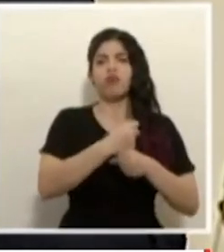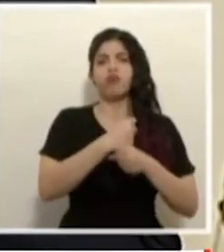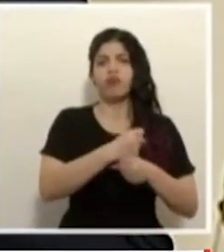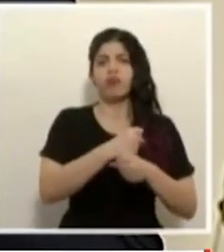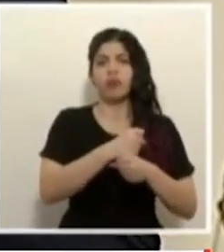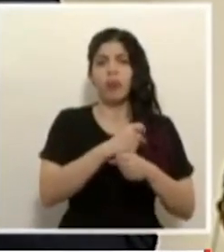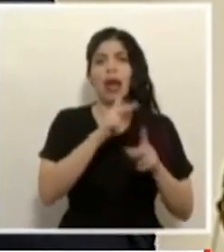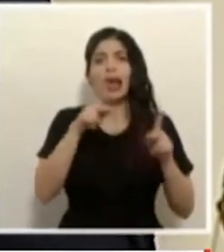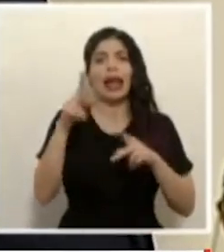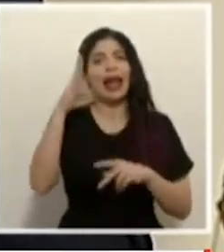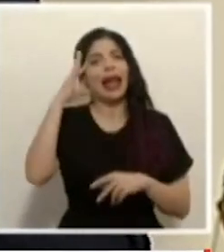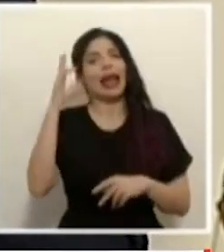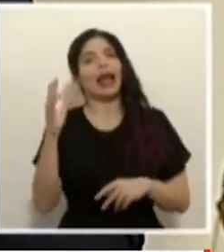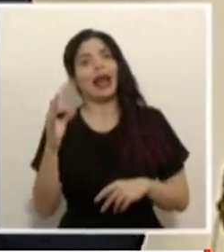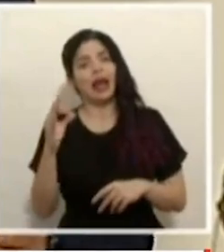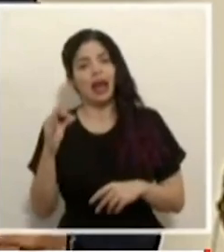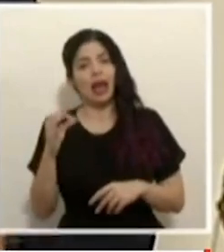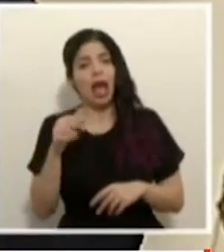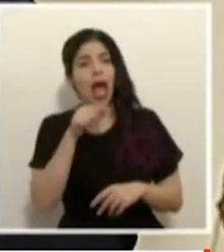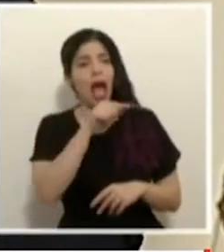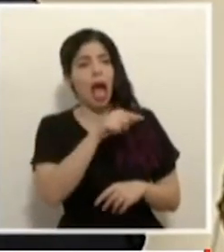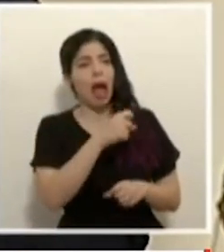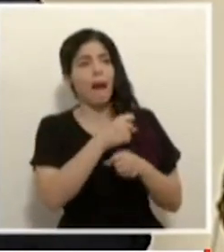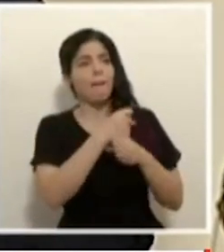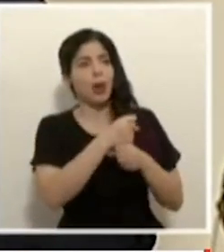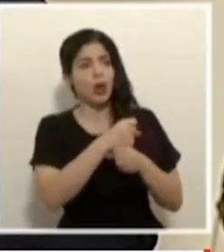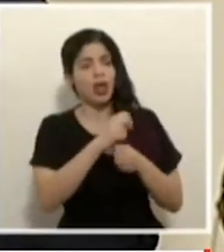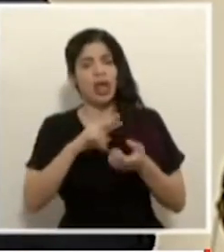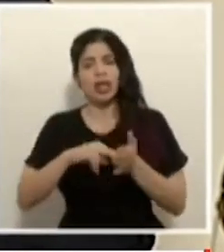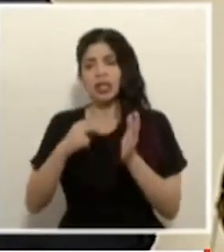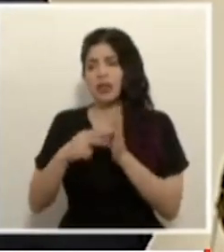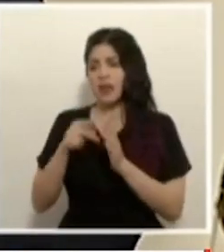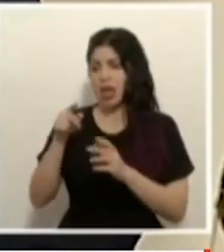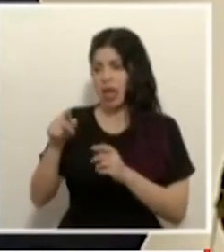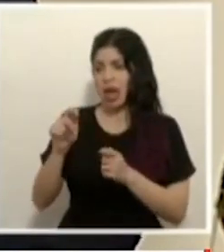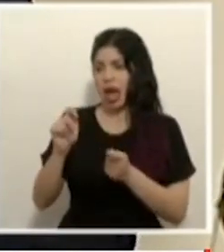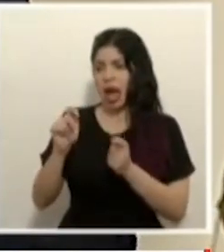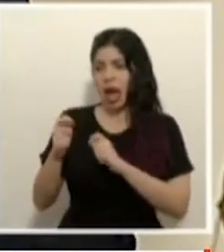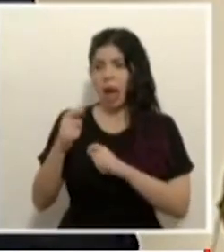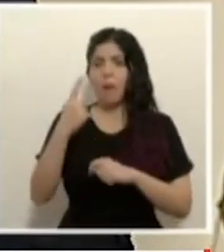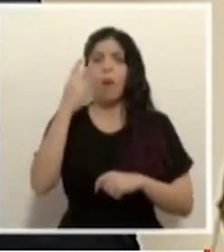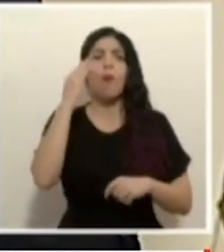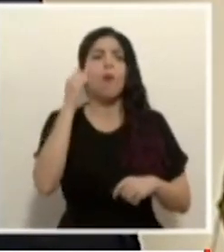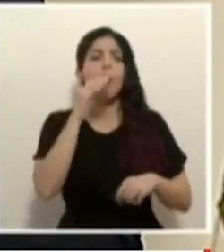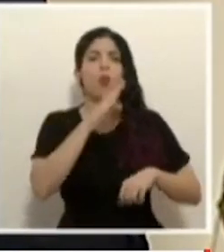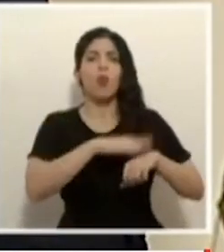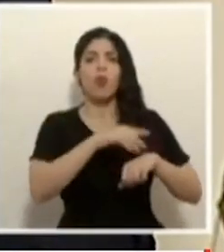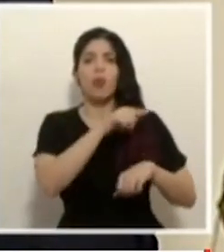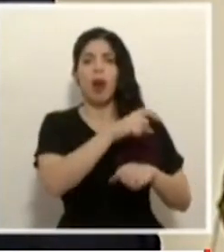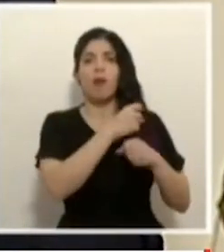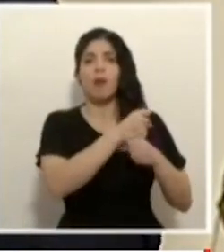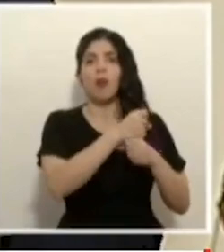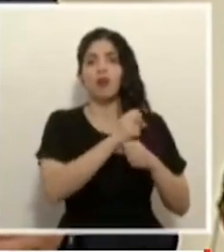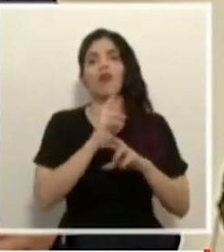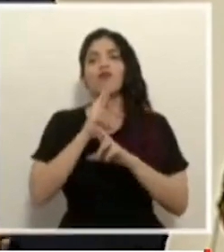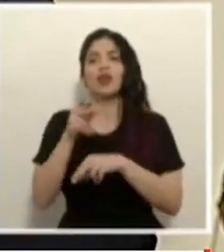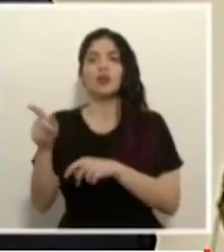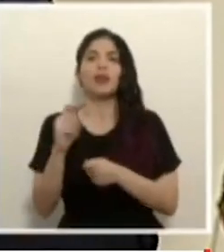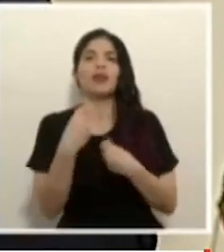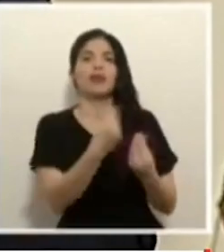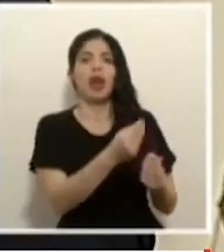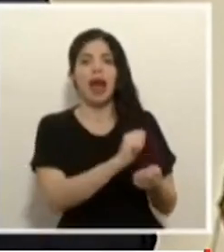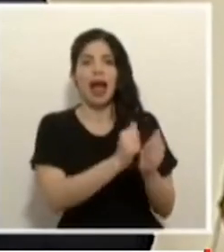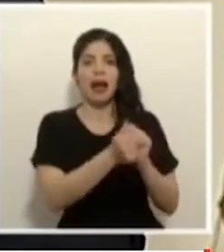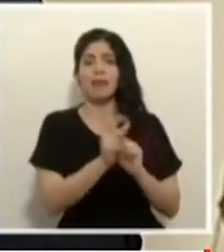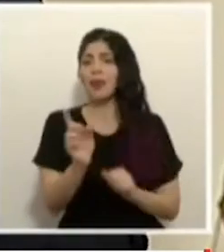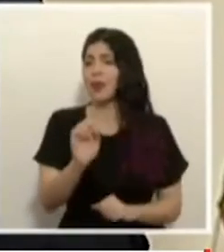se interpretó por algunas personas que eso era producto de una causalidad del reclamo no es